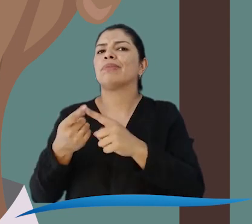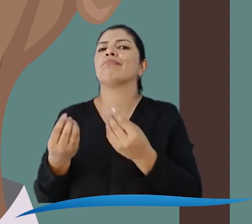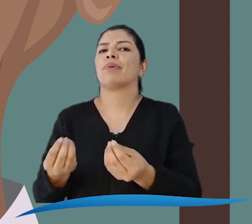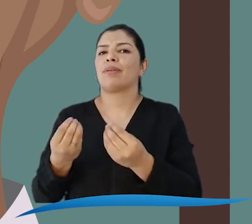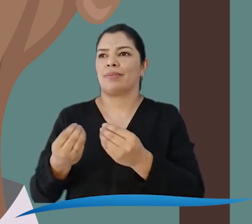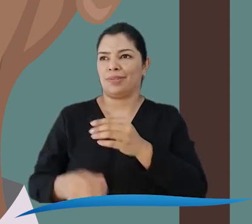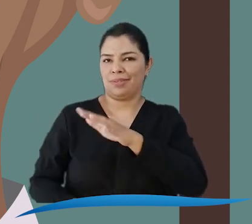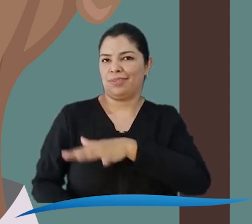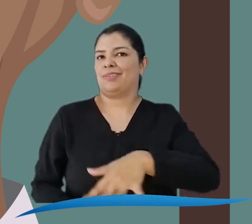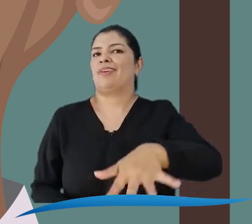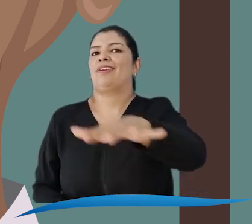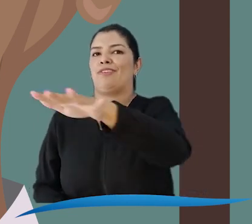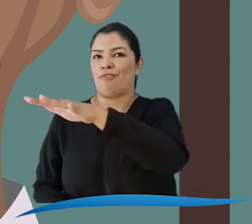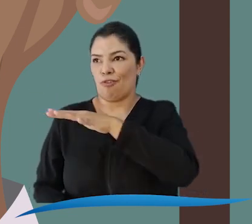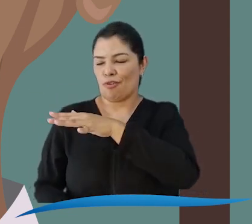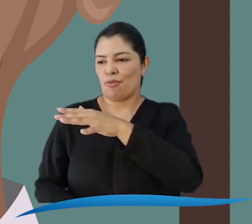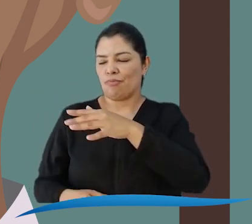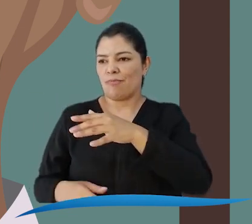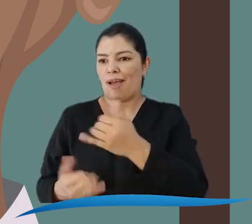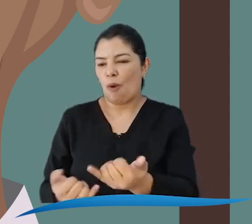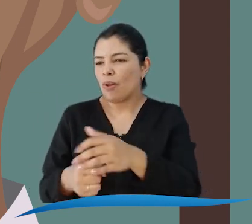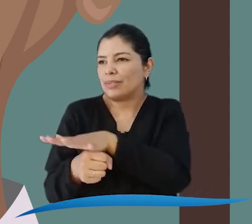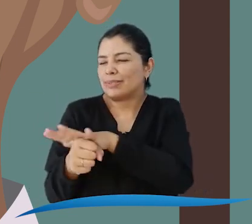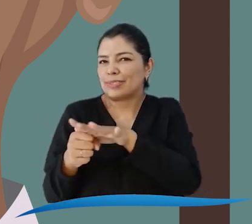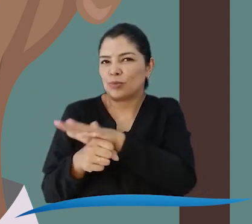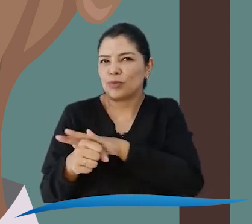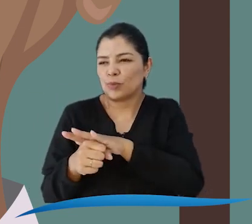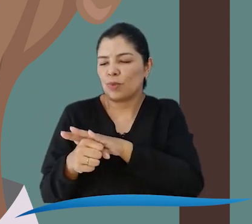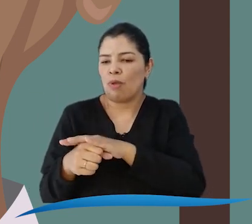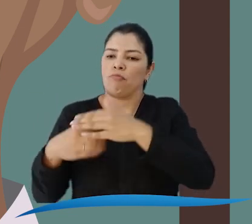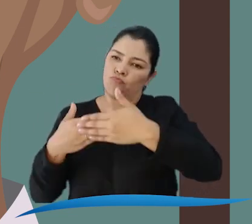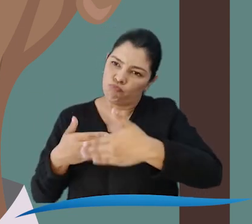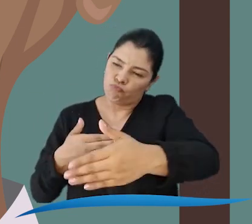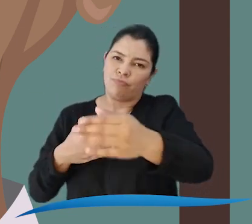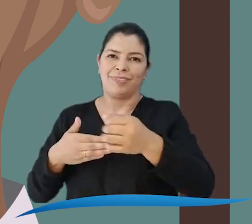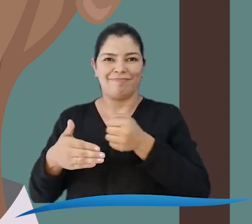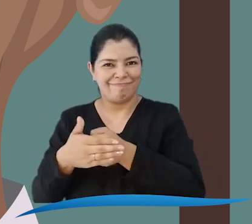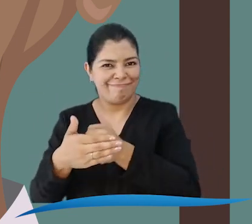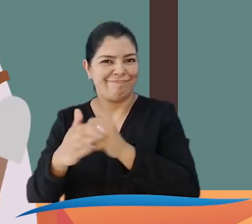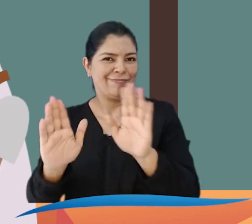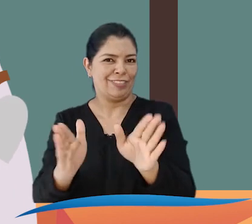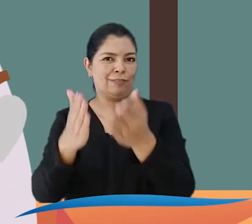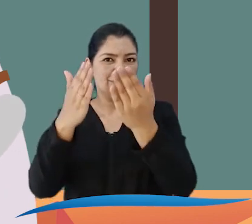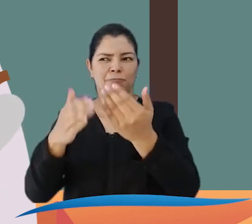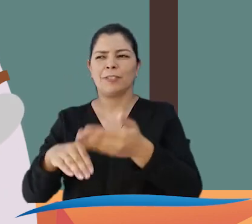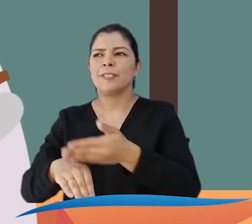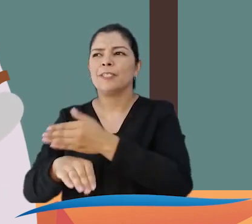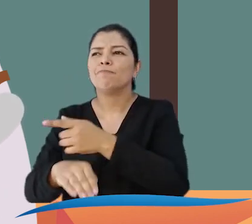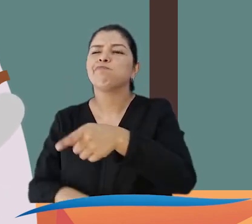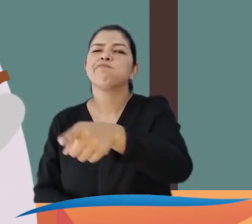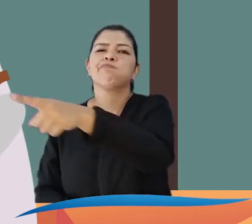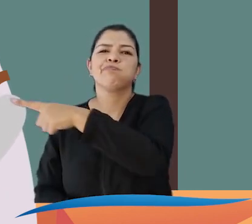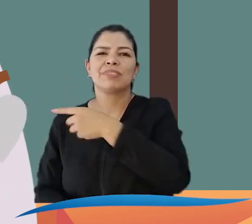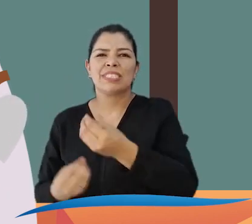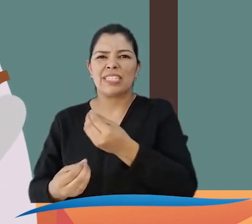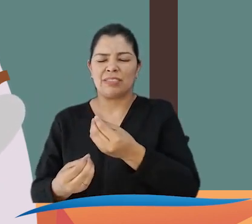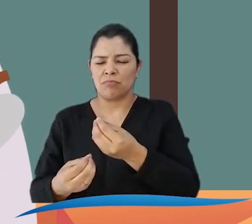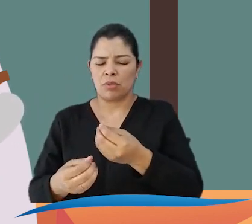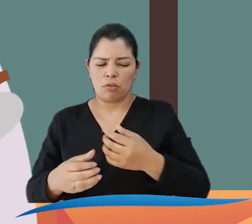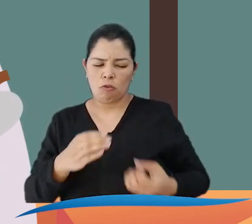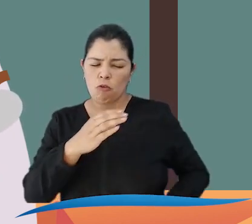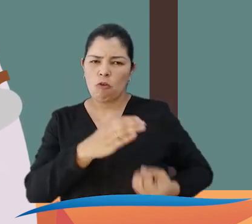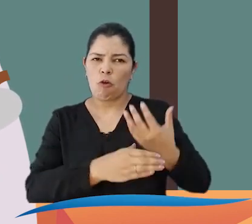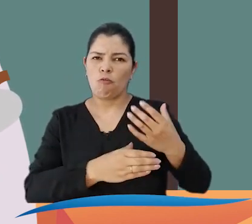el diagnóstico es un instrumento cuyo objetivo es identificar la situación inicial desde la que se comienza a trabajar y que establece el nivel de